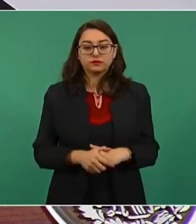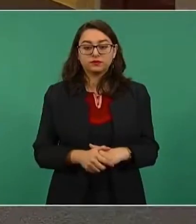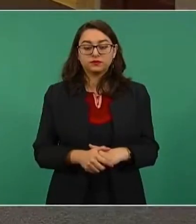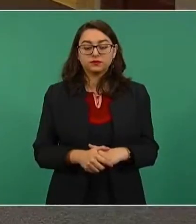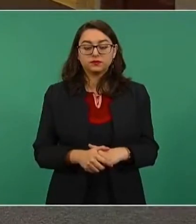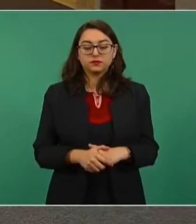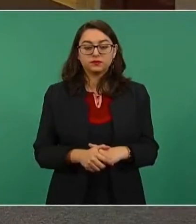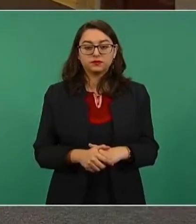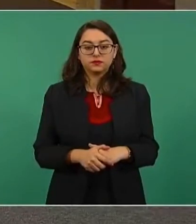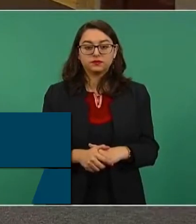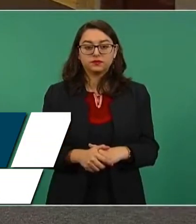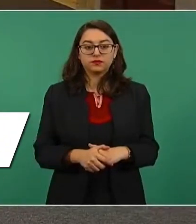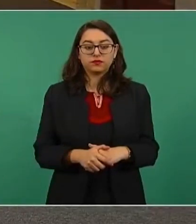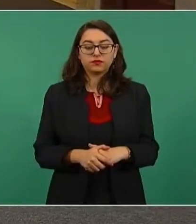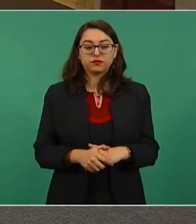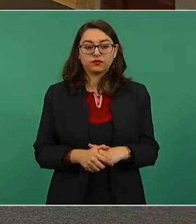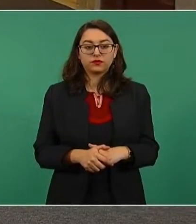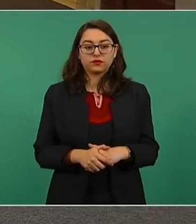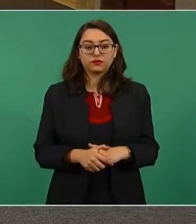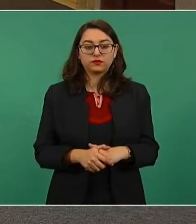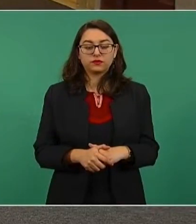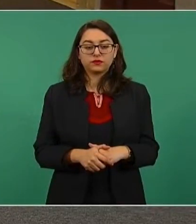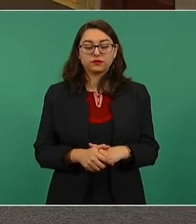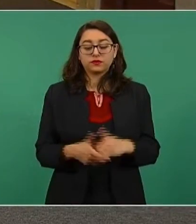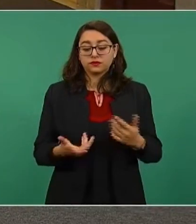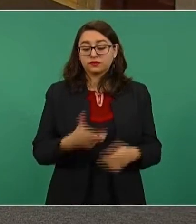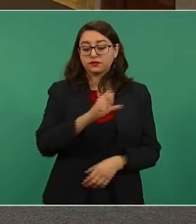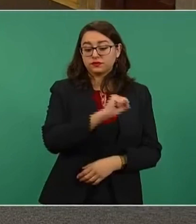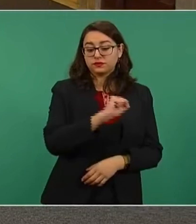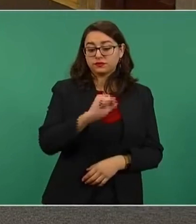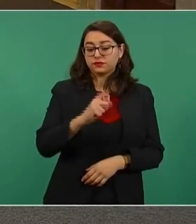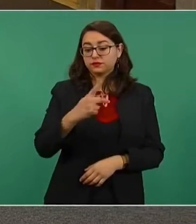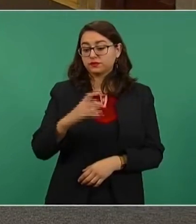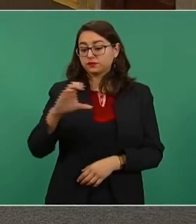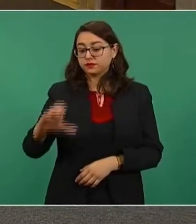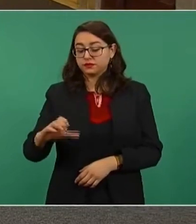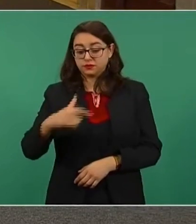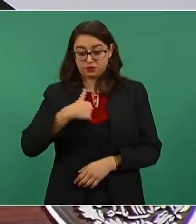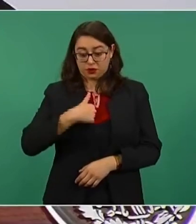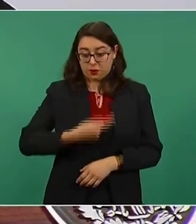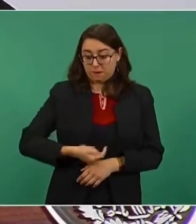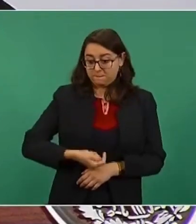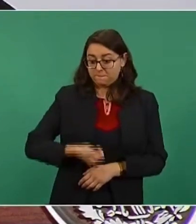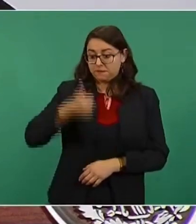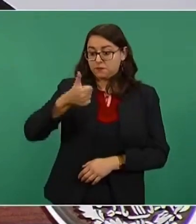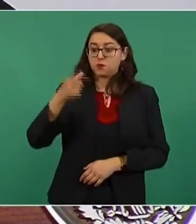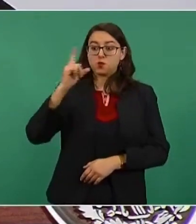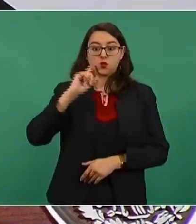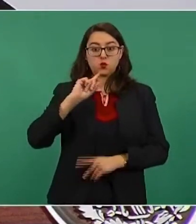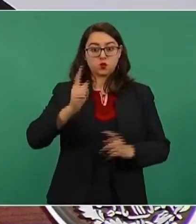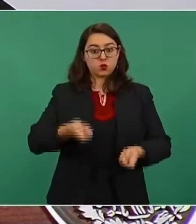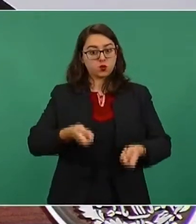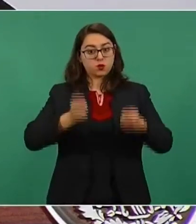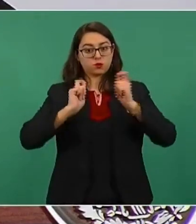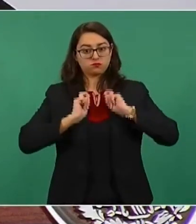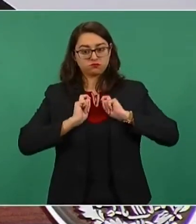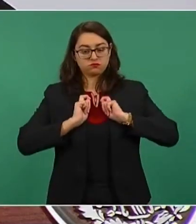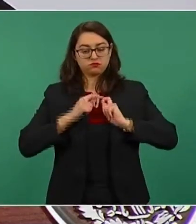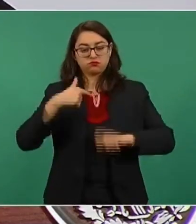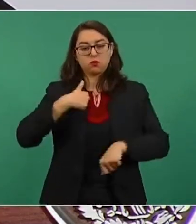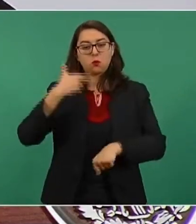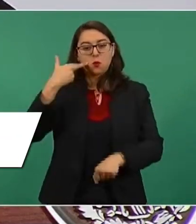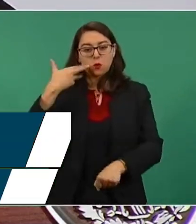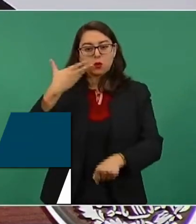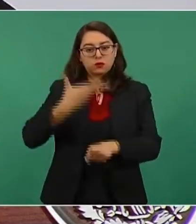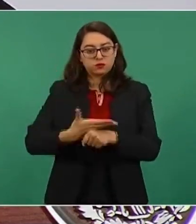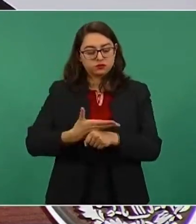Como primera secretaria de Seguridad del país, tengo no solamente la encomienda